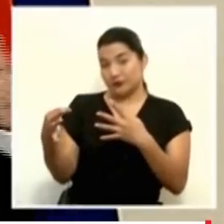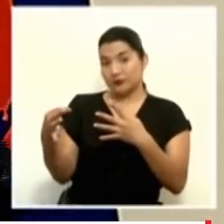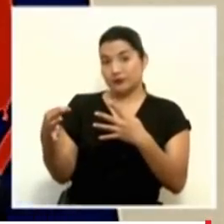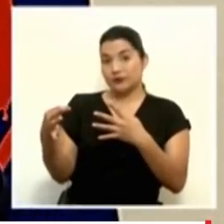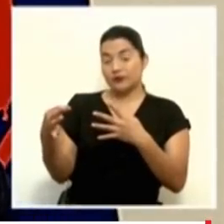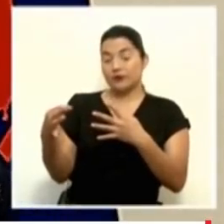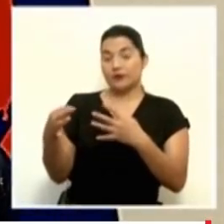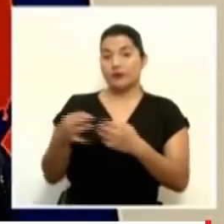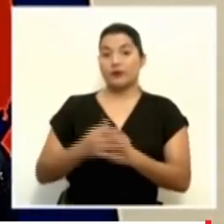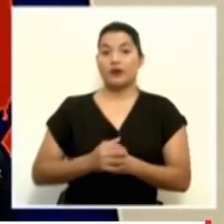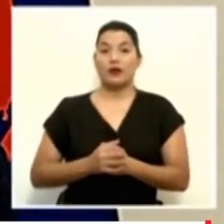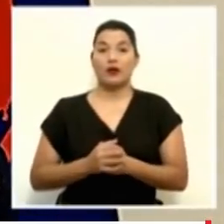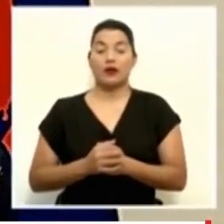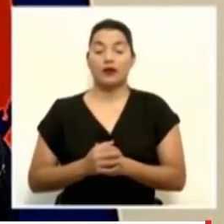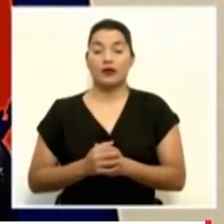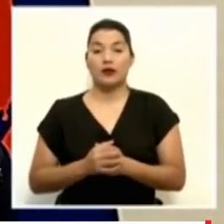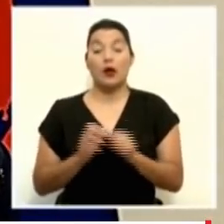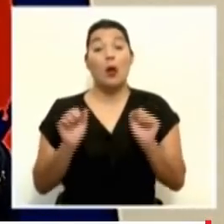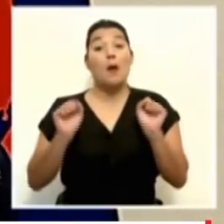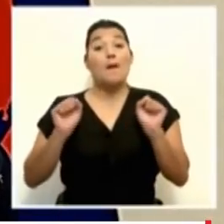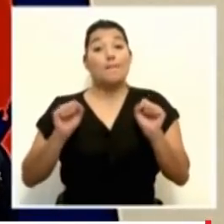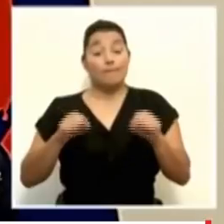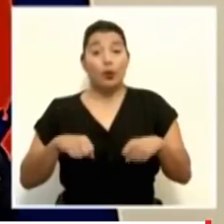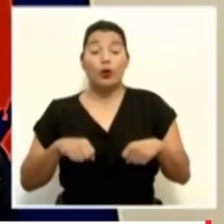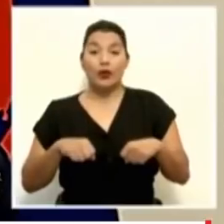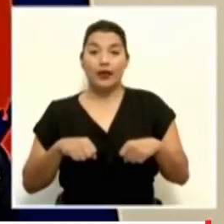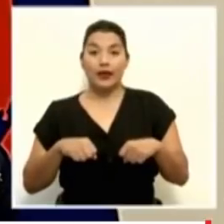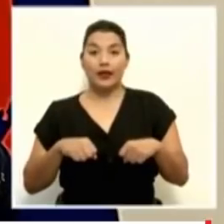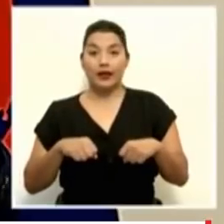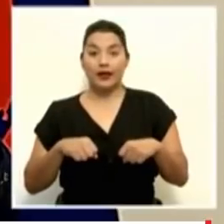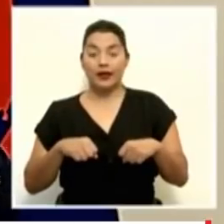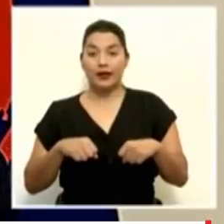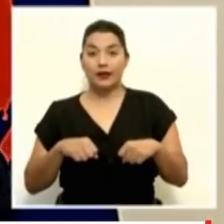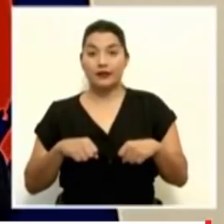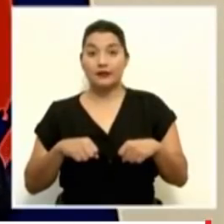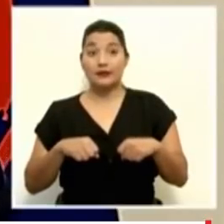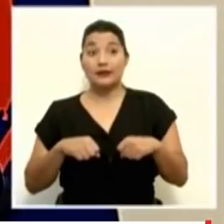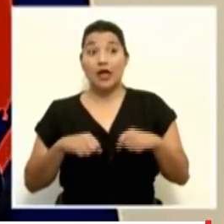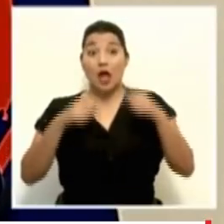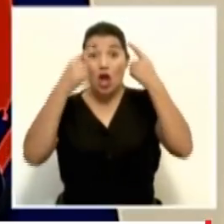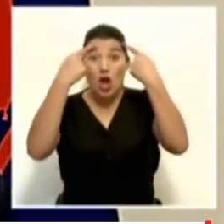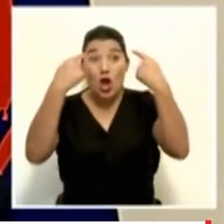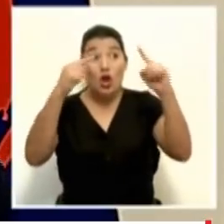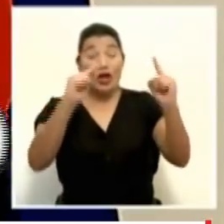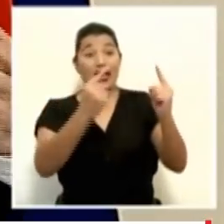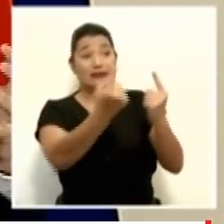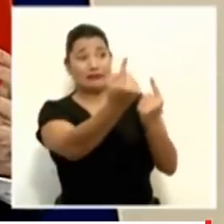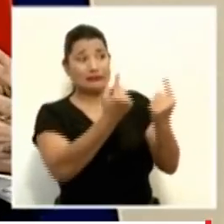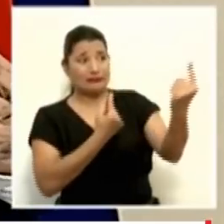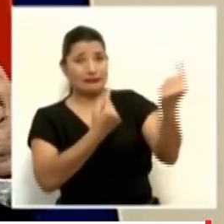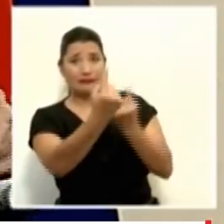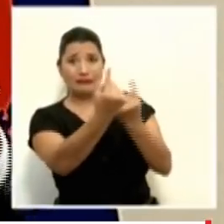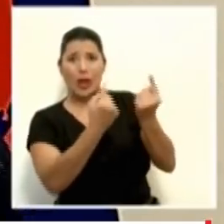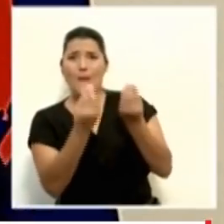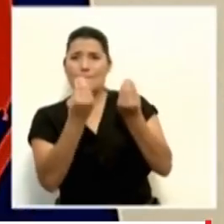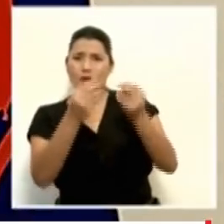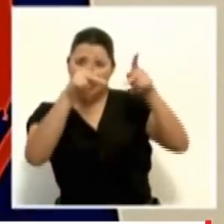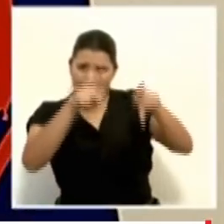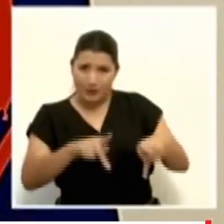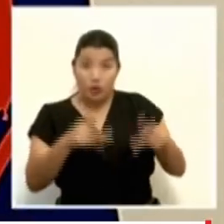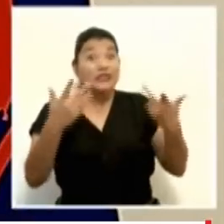juntar un gran número de donaciones de plasma de muchos pacientes,